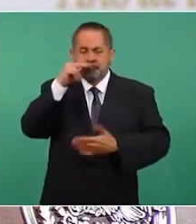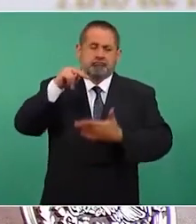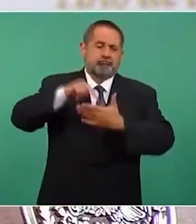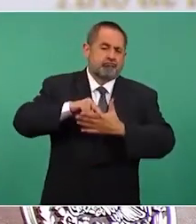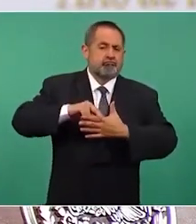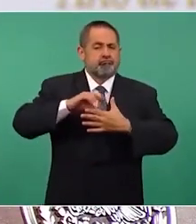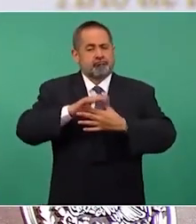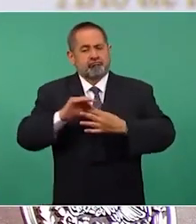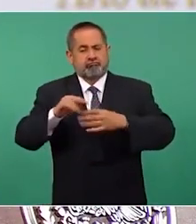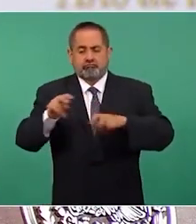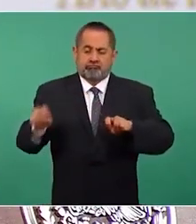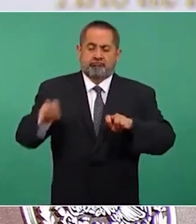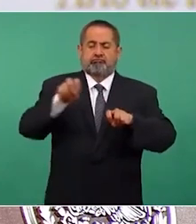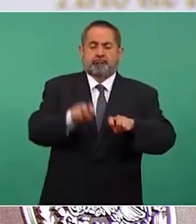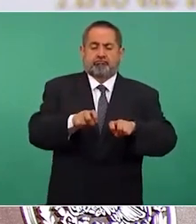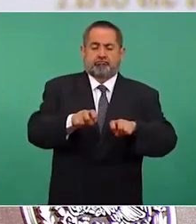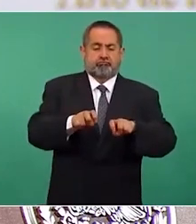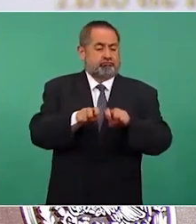en un sitio